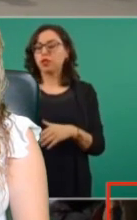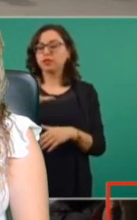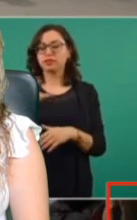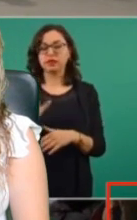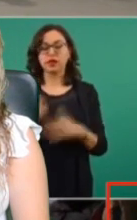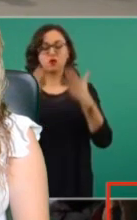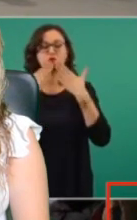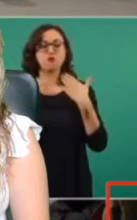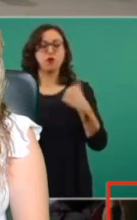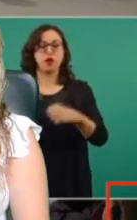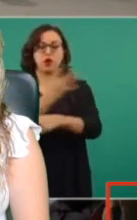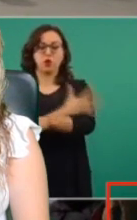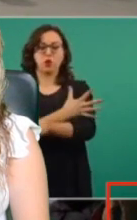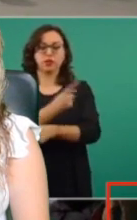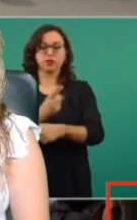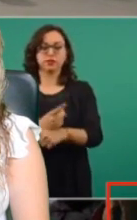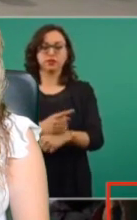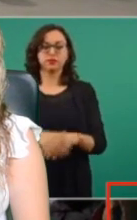A ver si se puede.